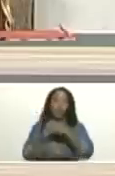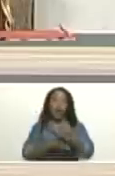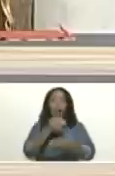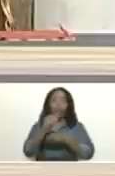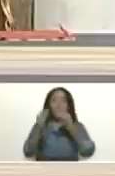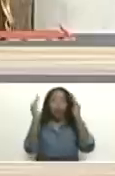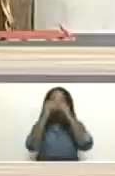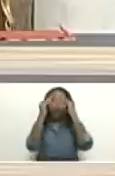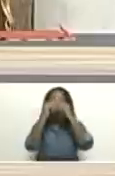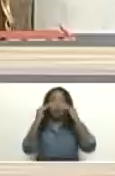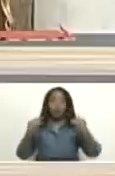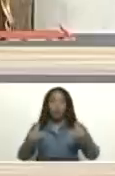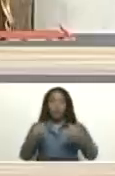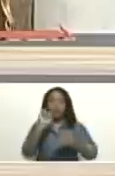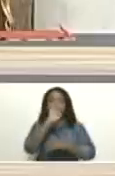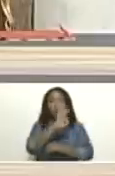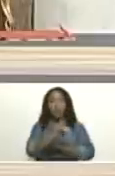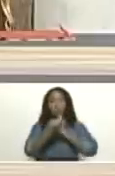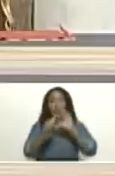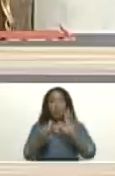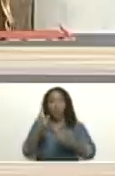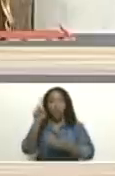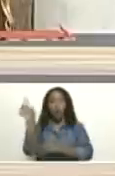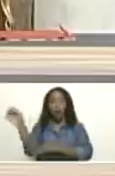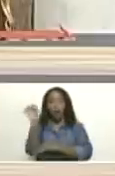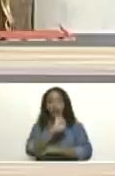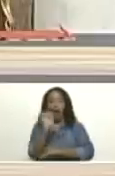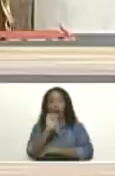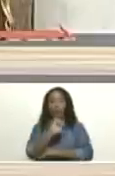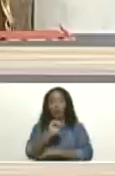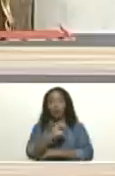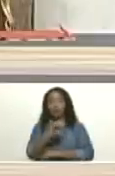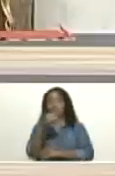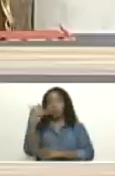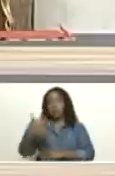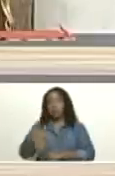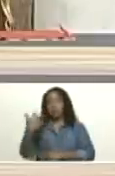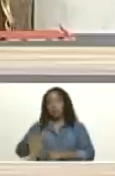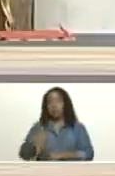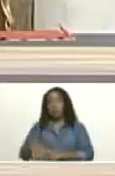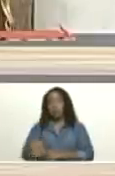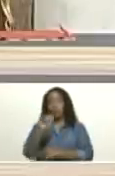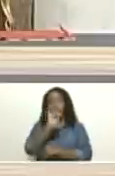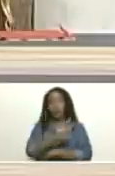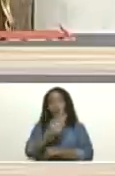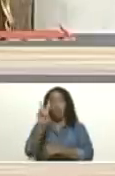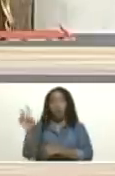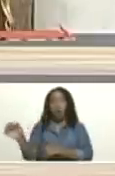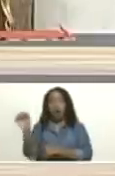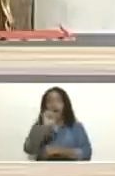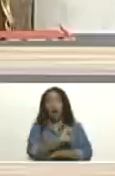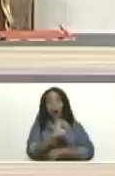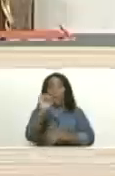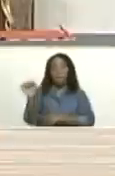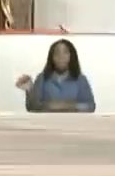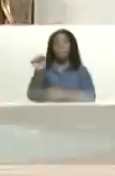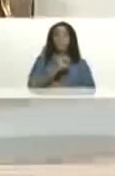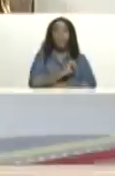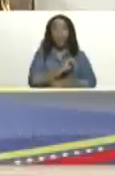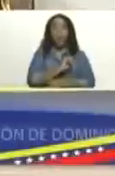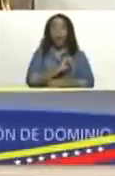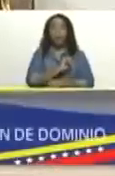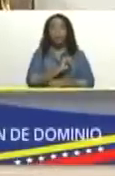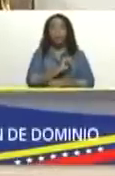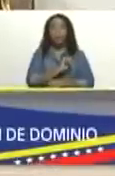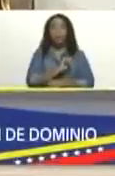trescientos sesenta y un vehículos de alta gama cincuenta y dos camiones de estreno pues